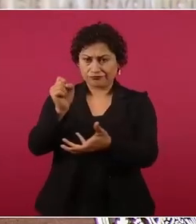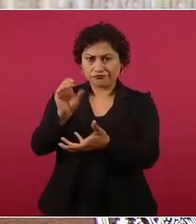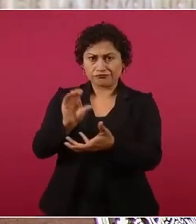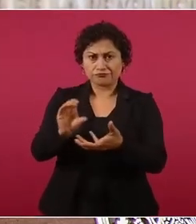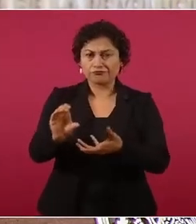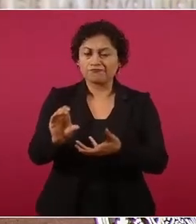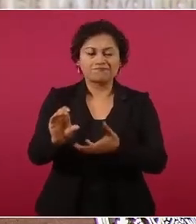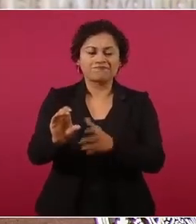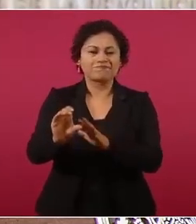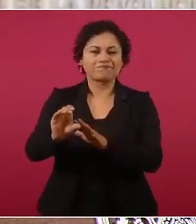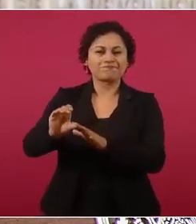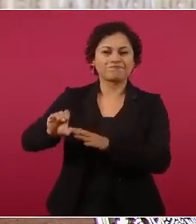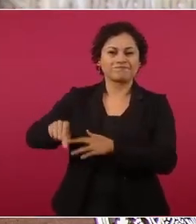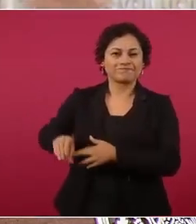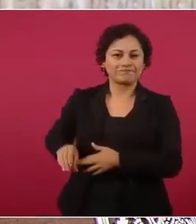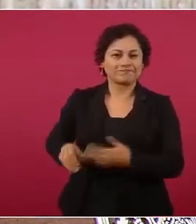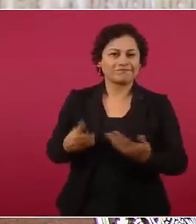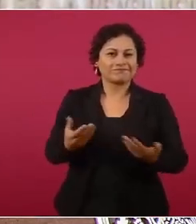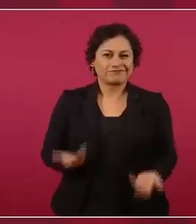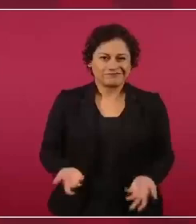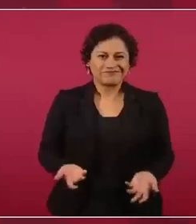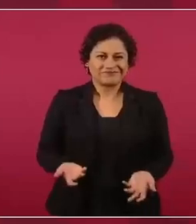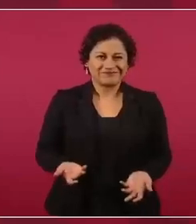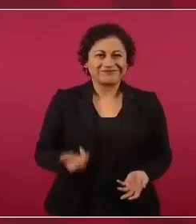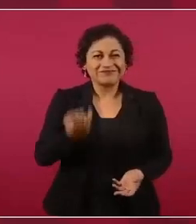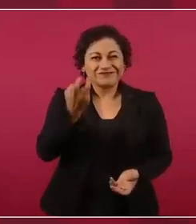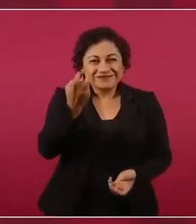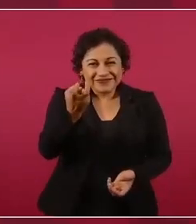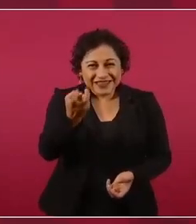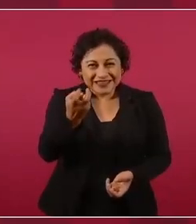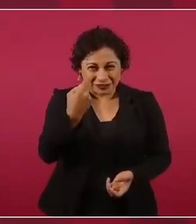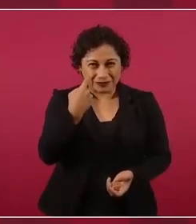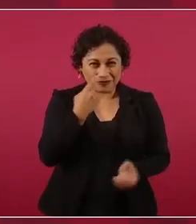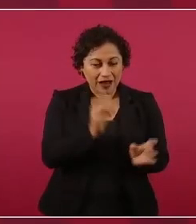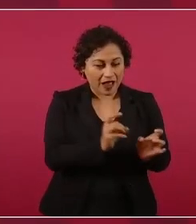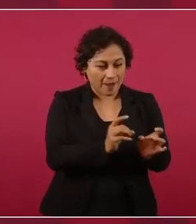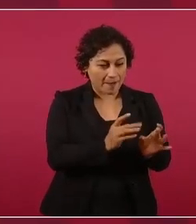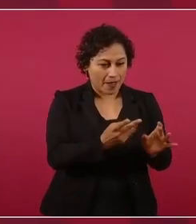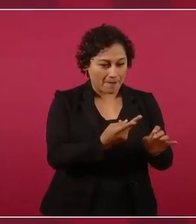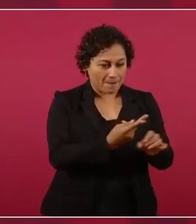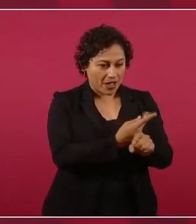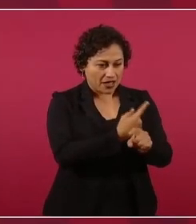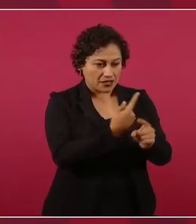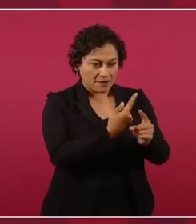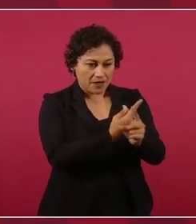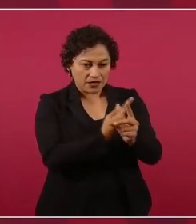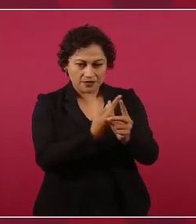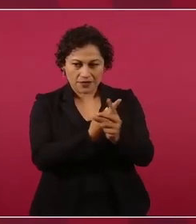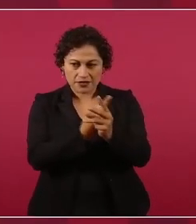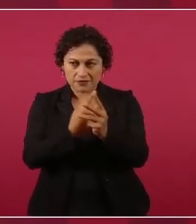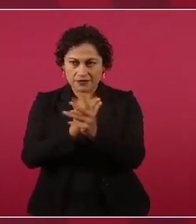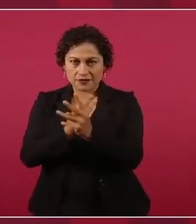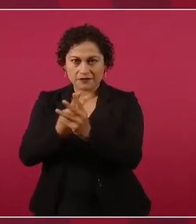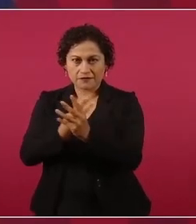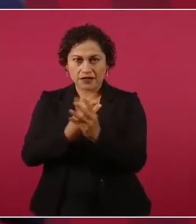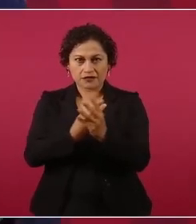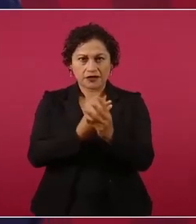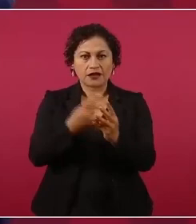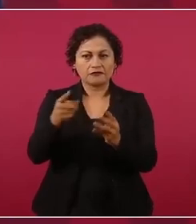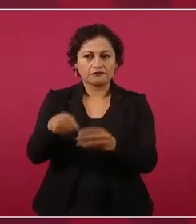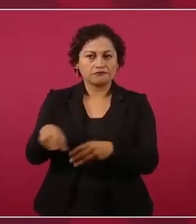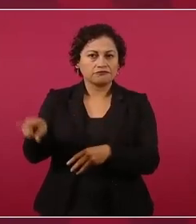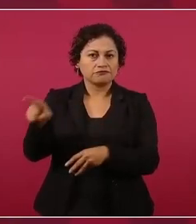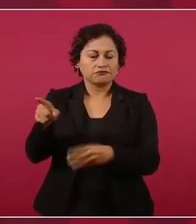Entonces, es una cadena porque ellos